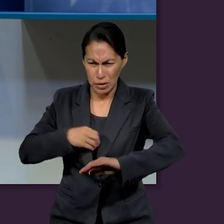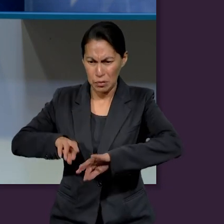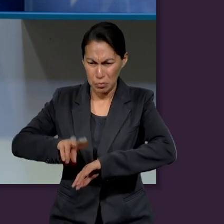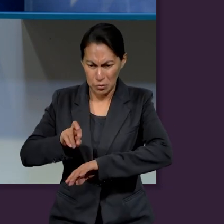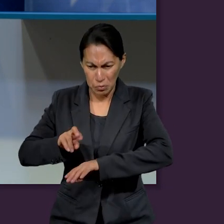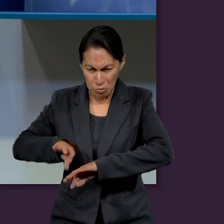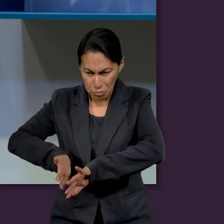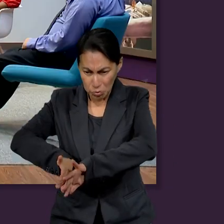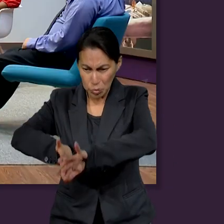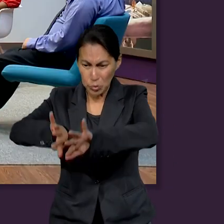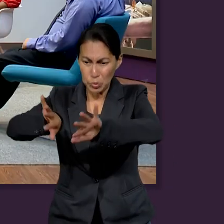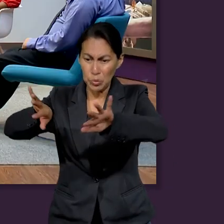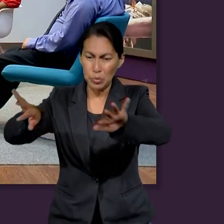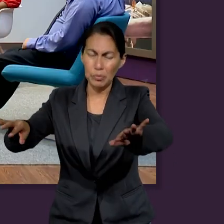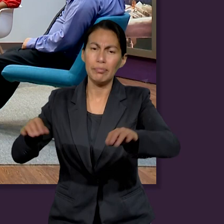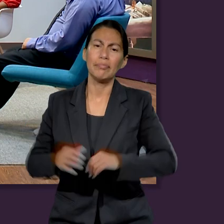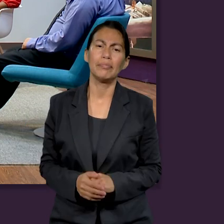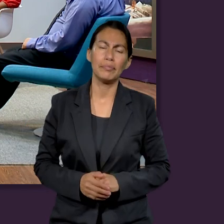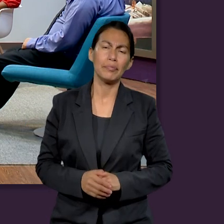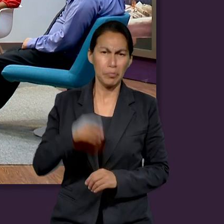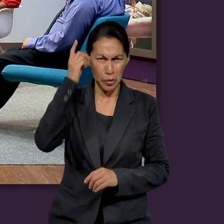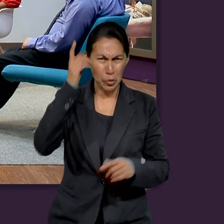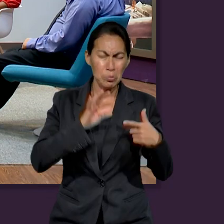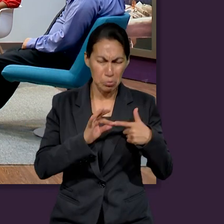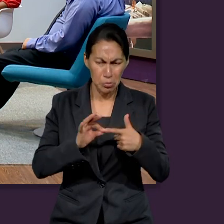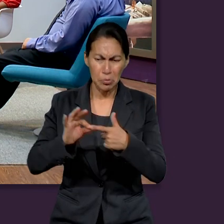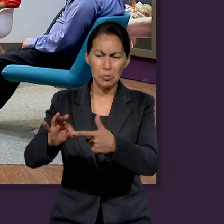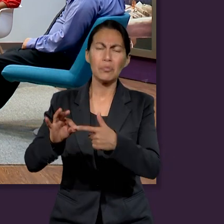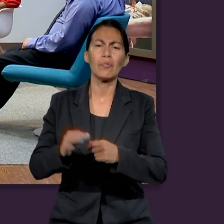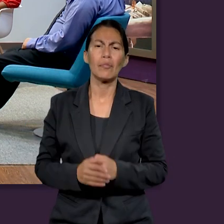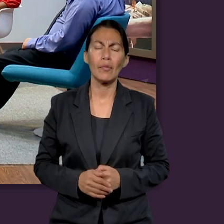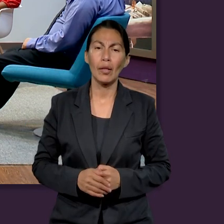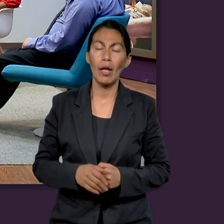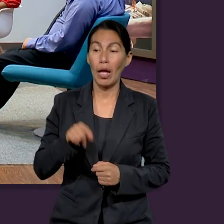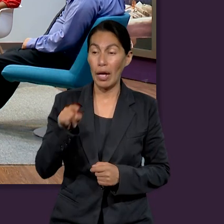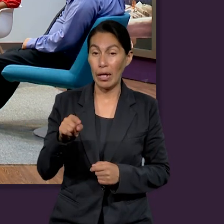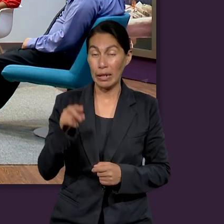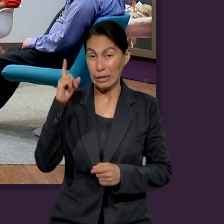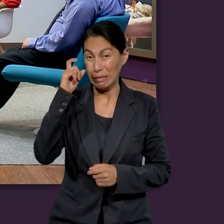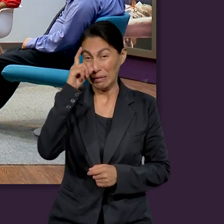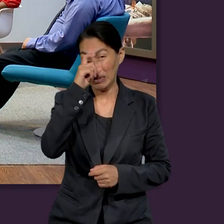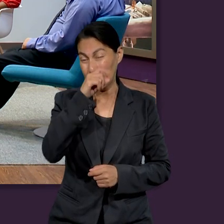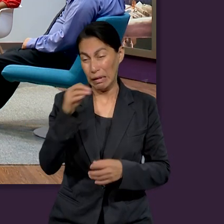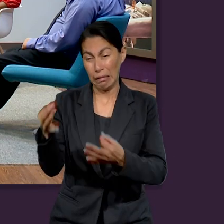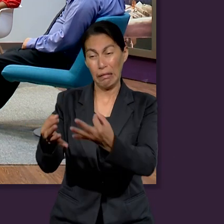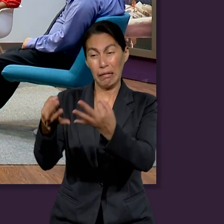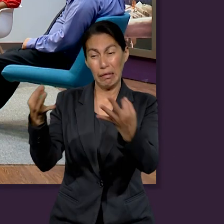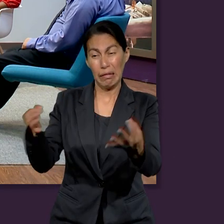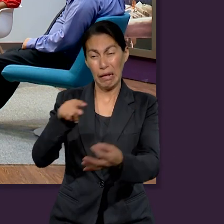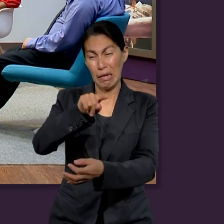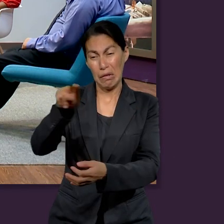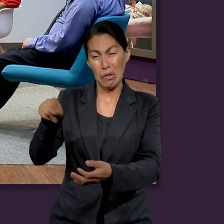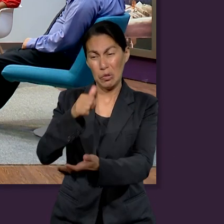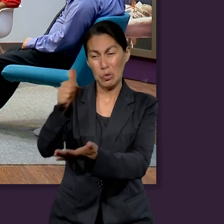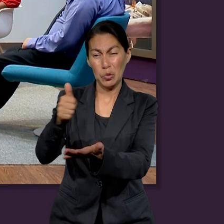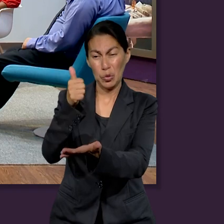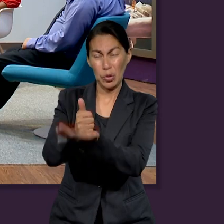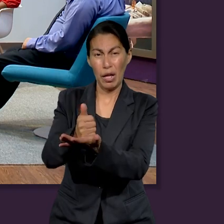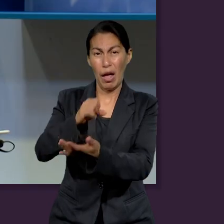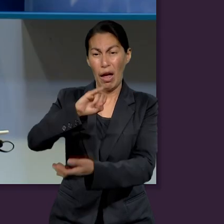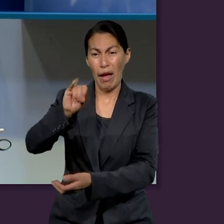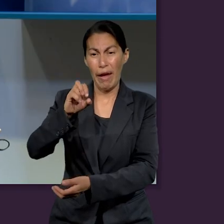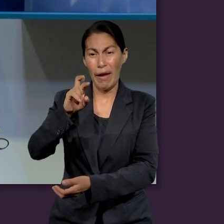se inundaba ese río. El primer desafío para ellos fue conquistar la tierra de Jericó, esa